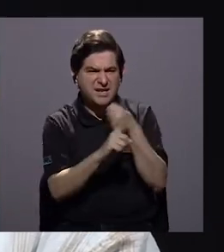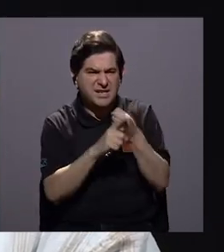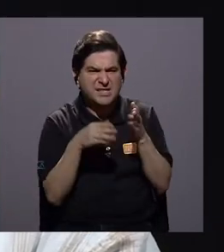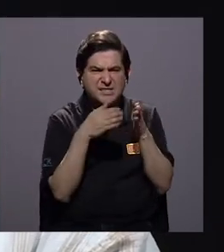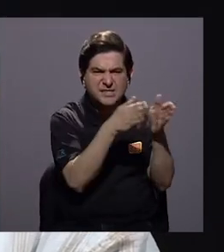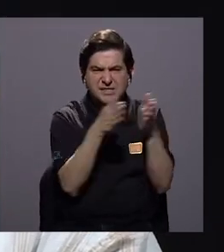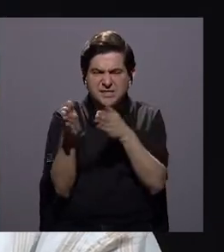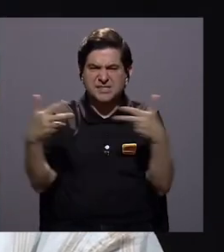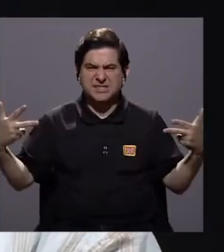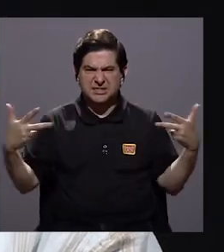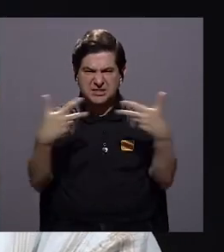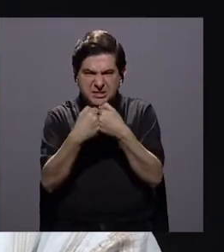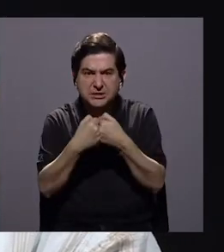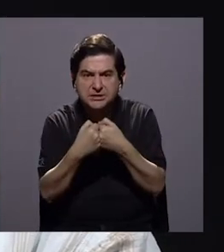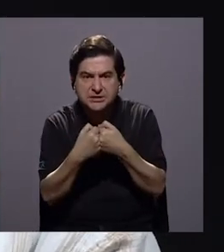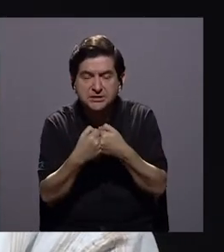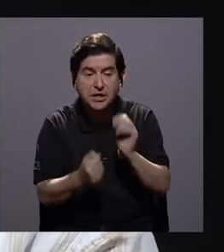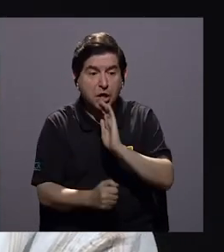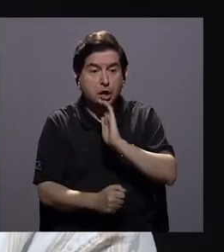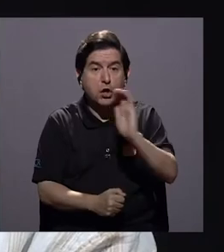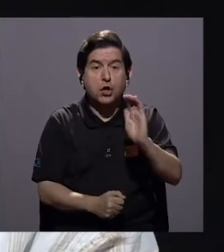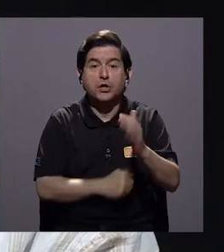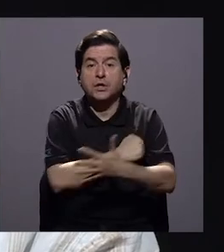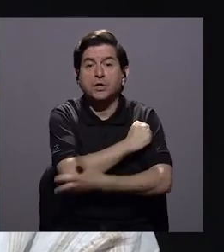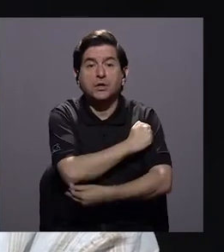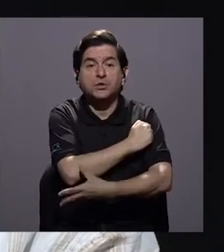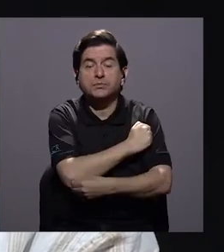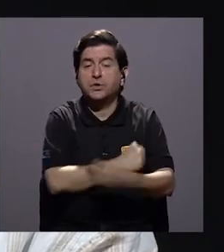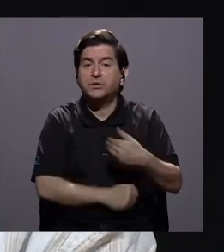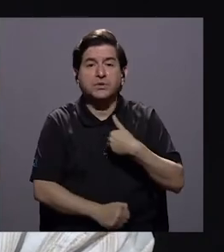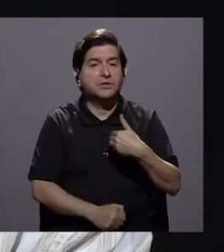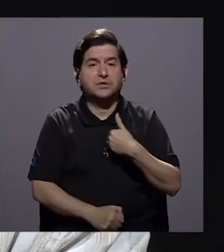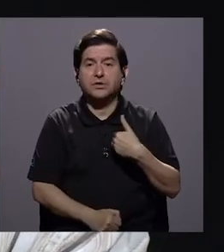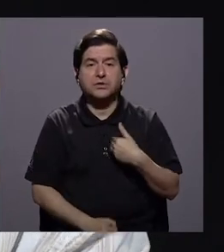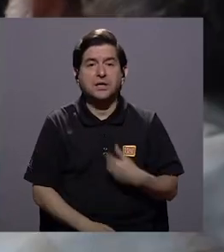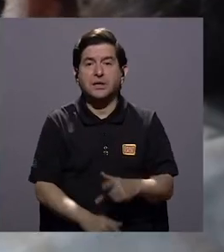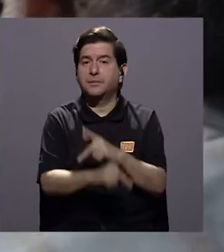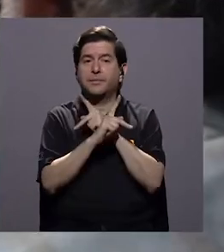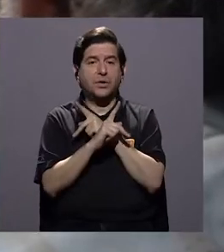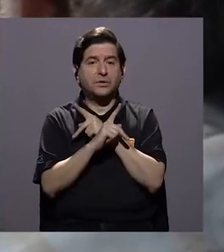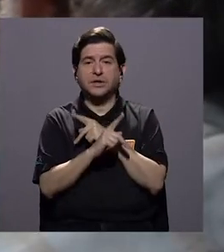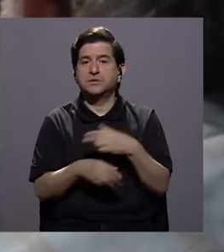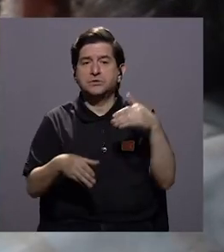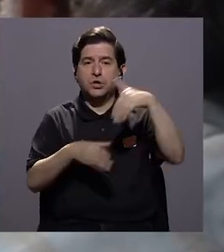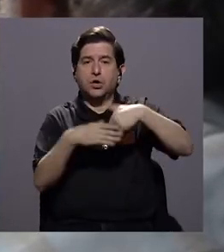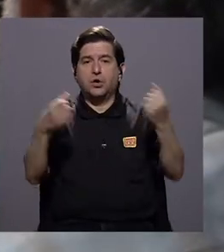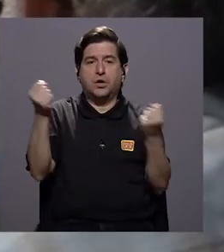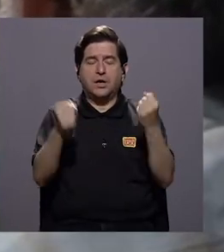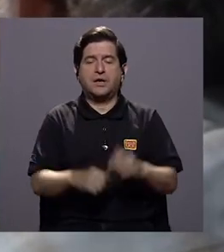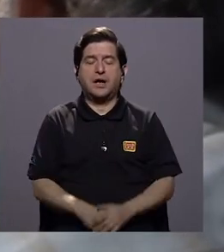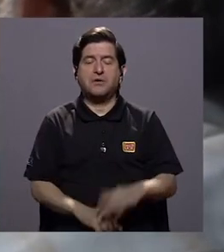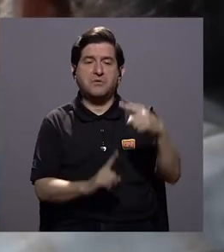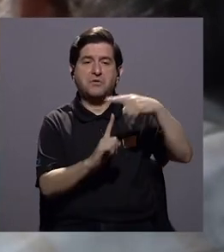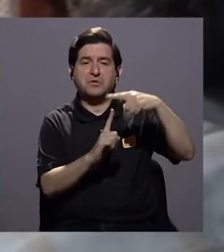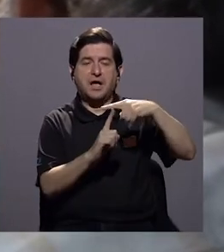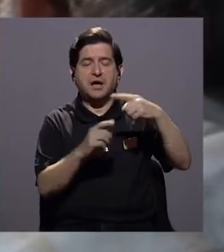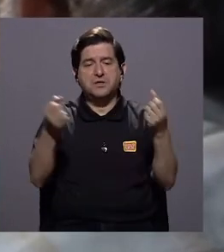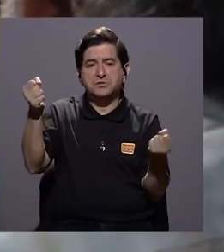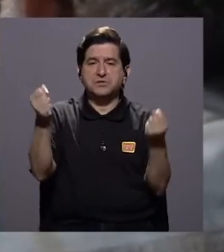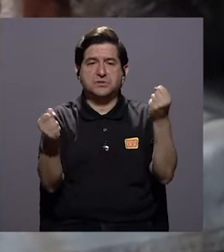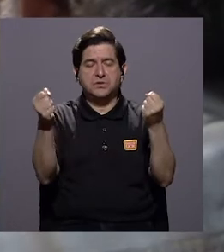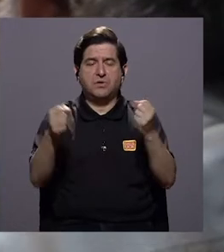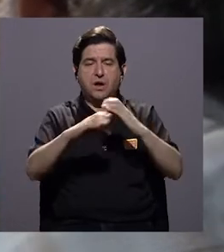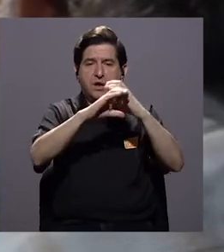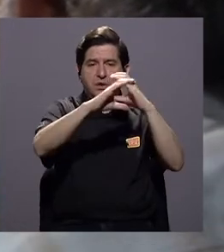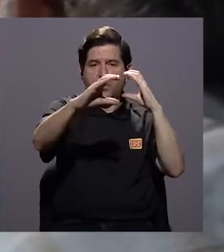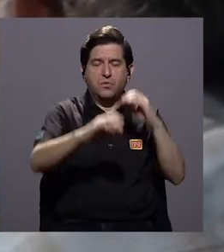las carreteras y los choques y accidentes, los niños pobres no tienen booster. Van en los taxis y van en los camiones